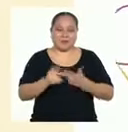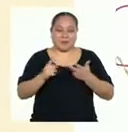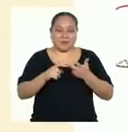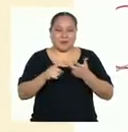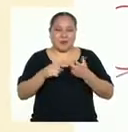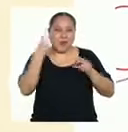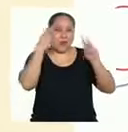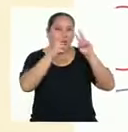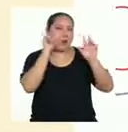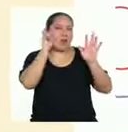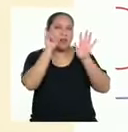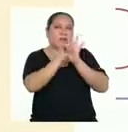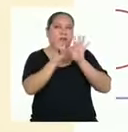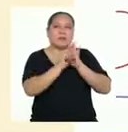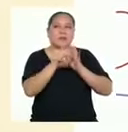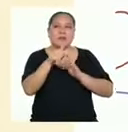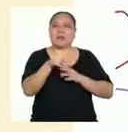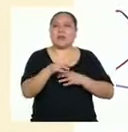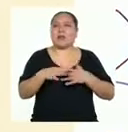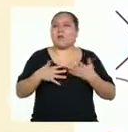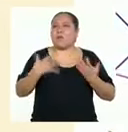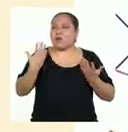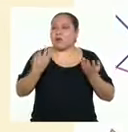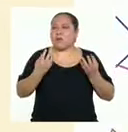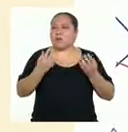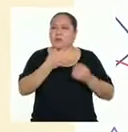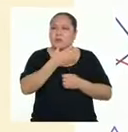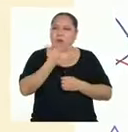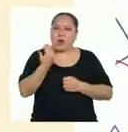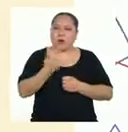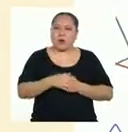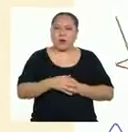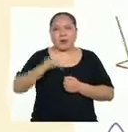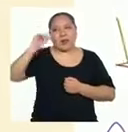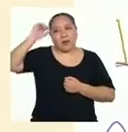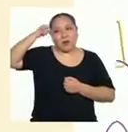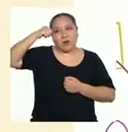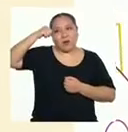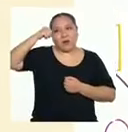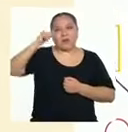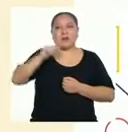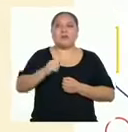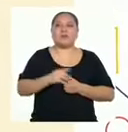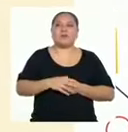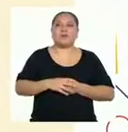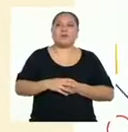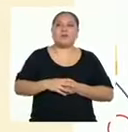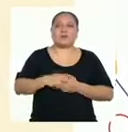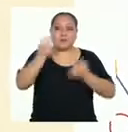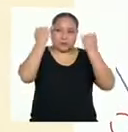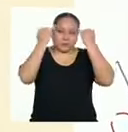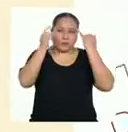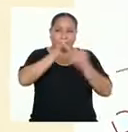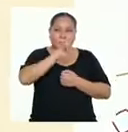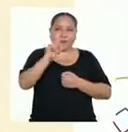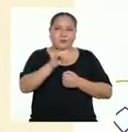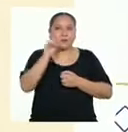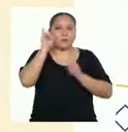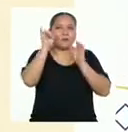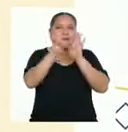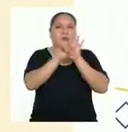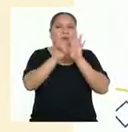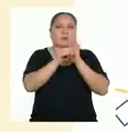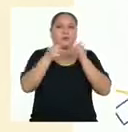recursos visuales. ¿Qué observas que podríamos mejorar? Recuerda que los subpriterios aquí son el uso adecuado de